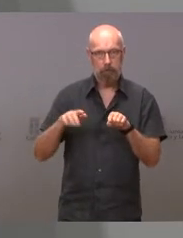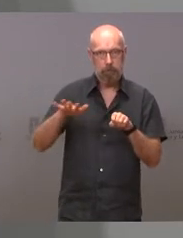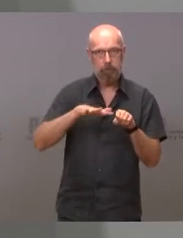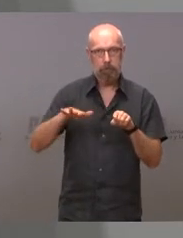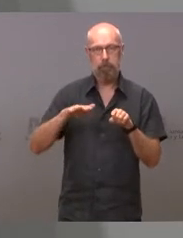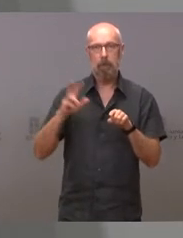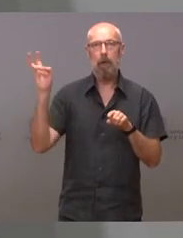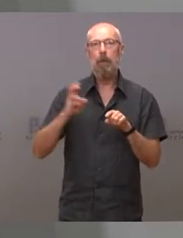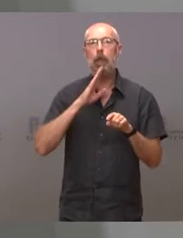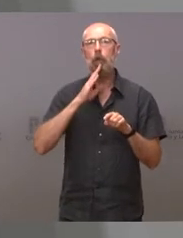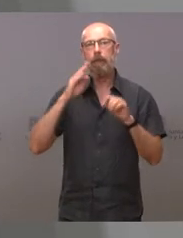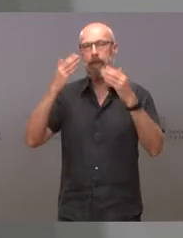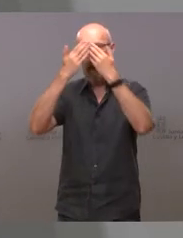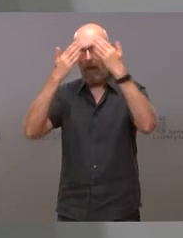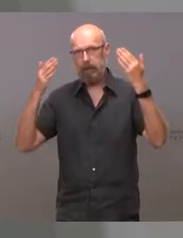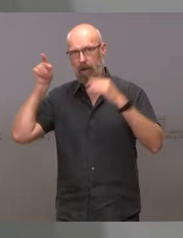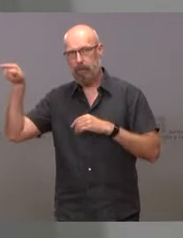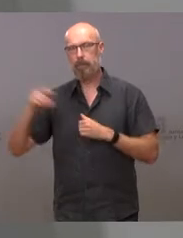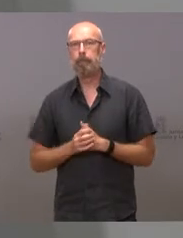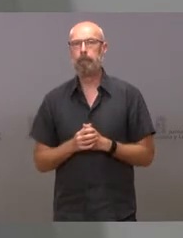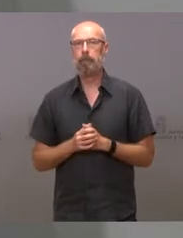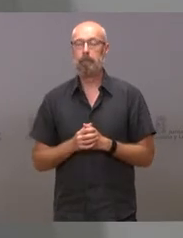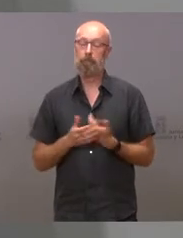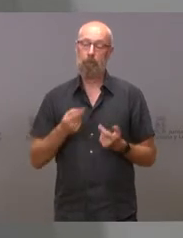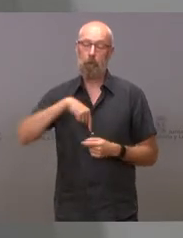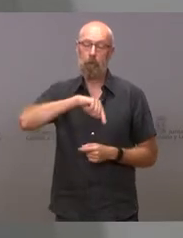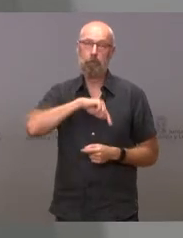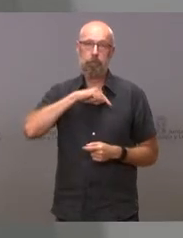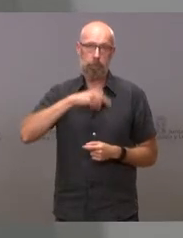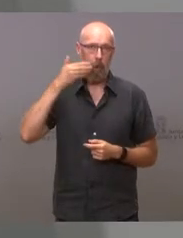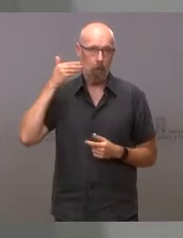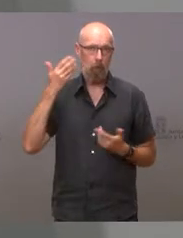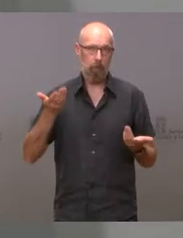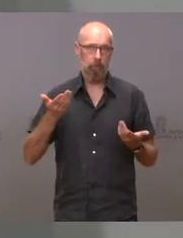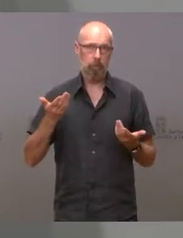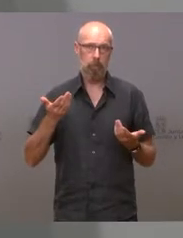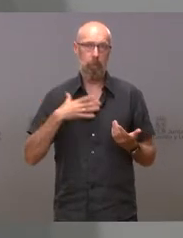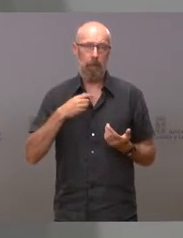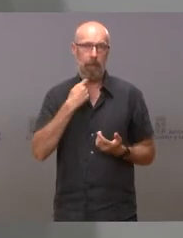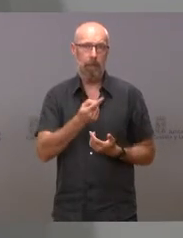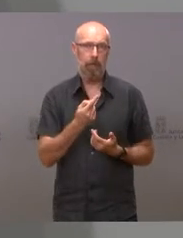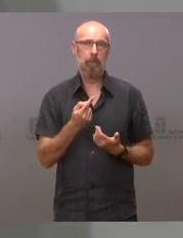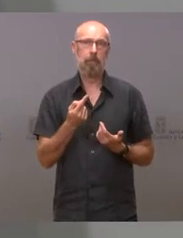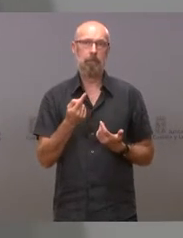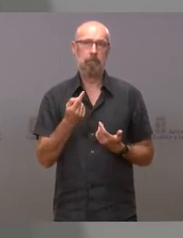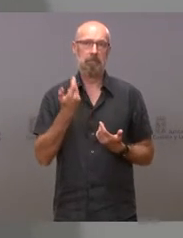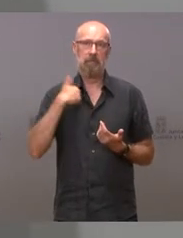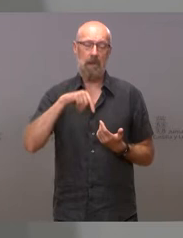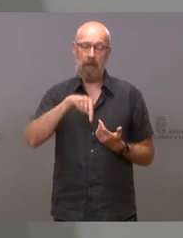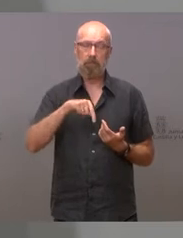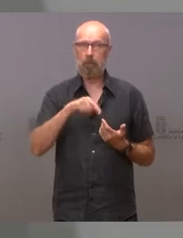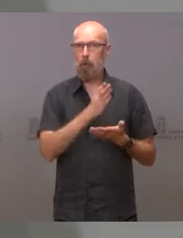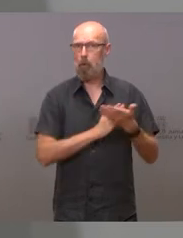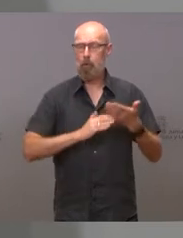de Afganistán. Quiero decirles que para nosotros es un honor poder decir que somos una de las comunidades